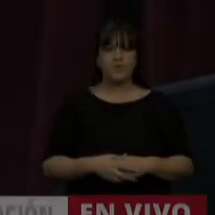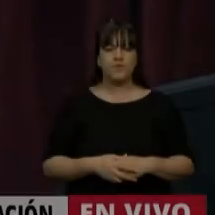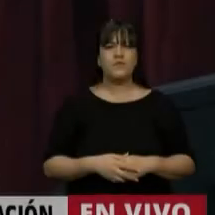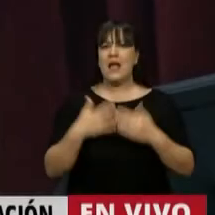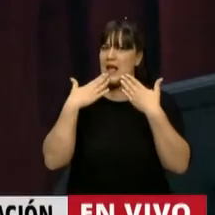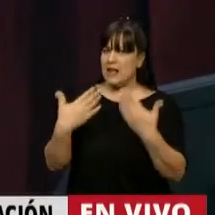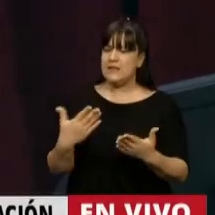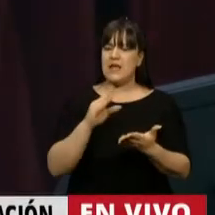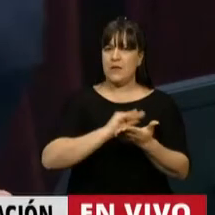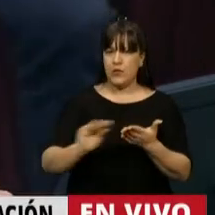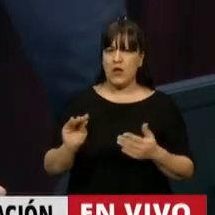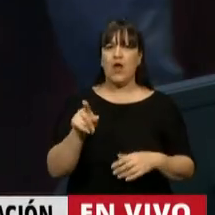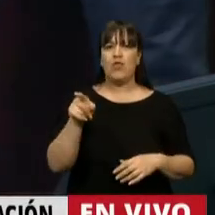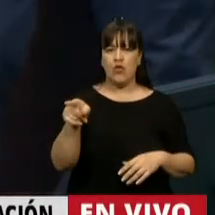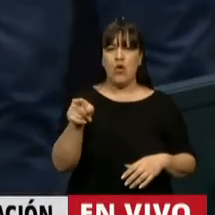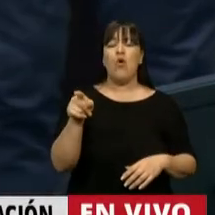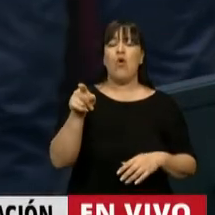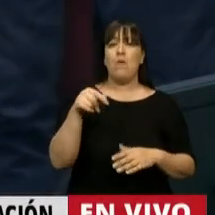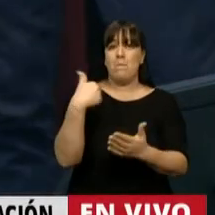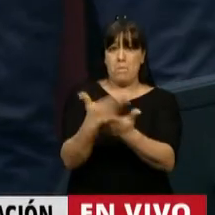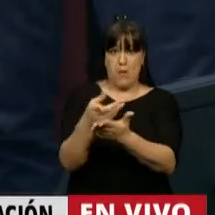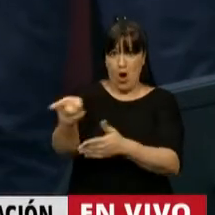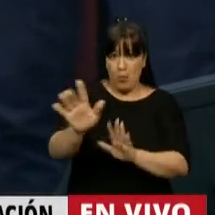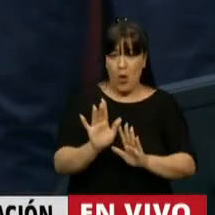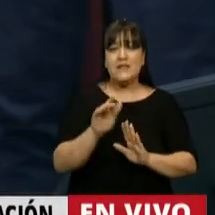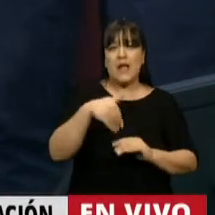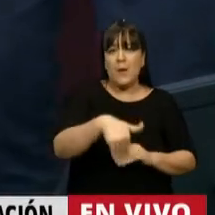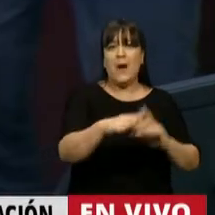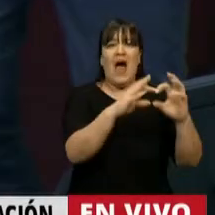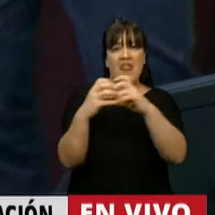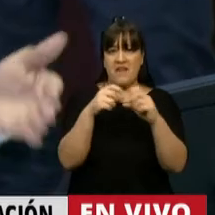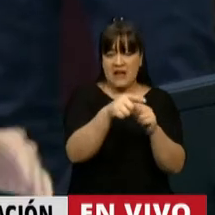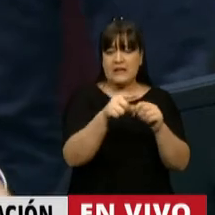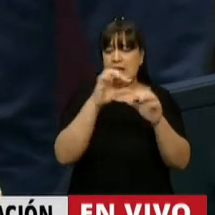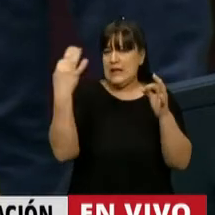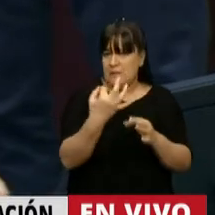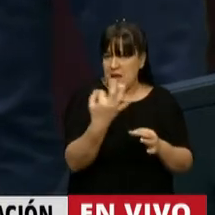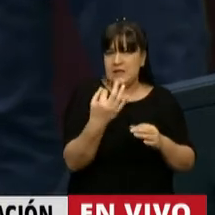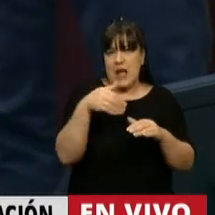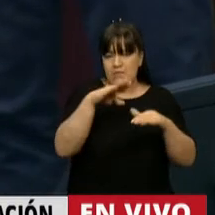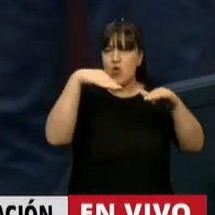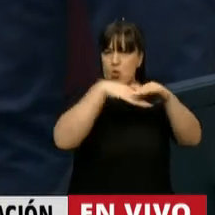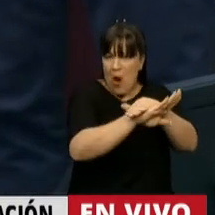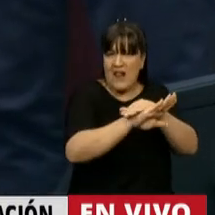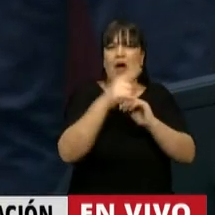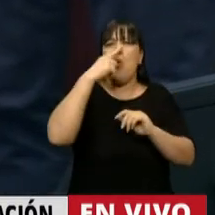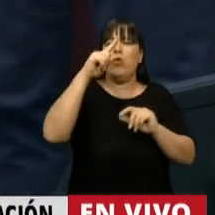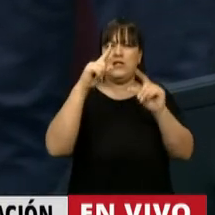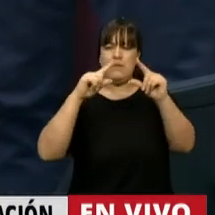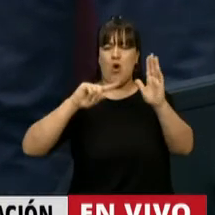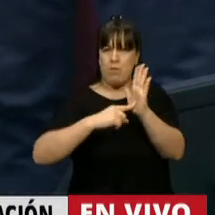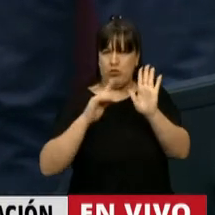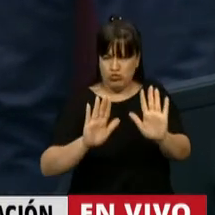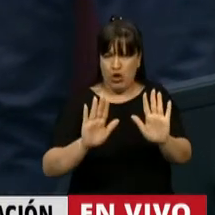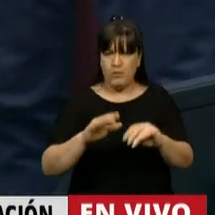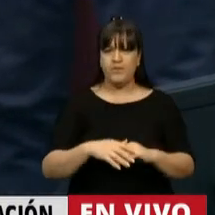Para su moción o propuesta, para la discusión en particular, lo vamos a dejar para el último punto. Imagino